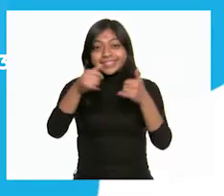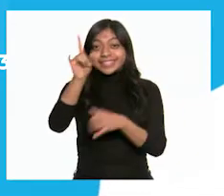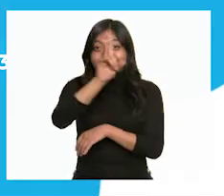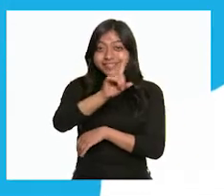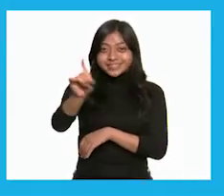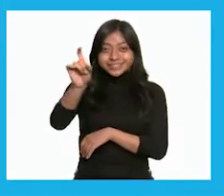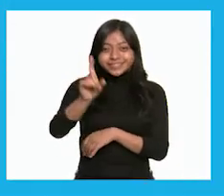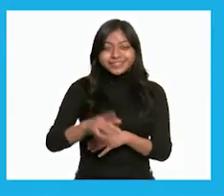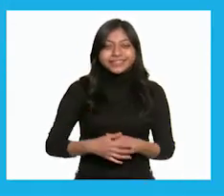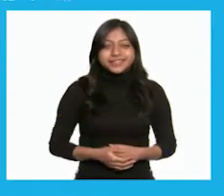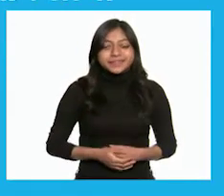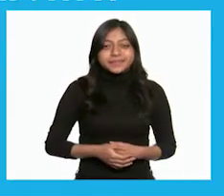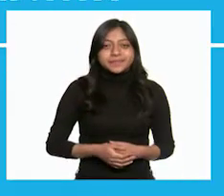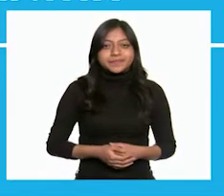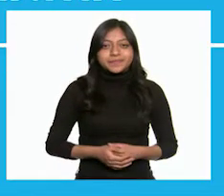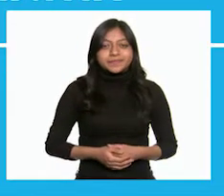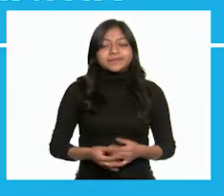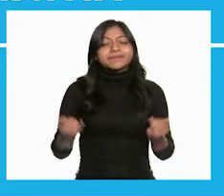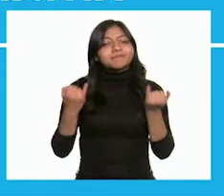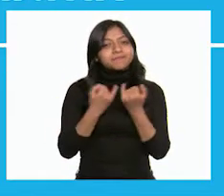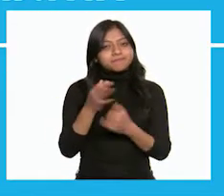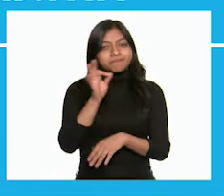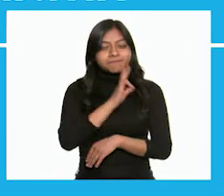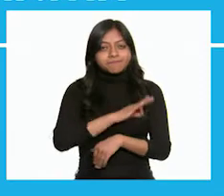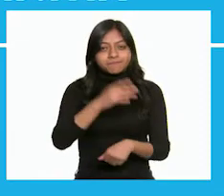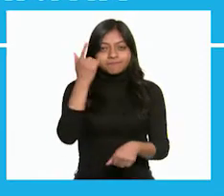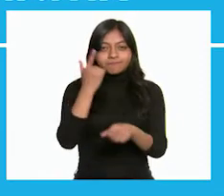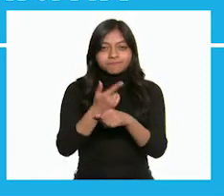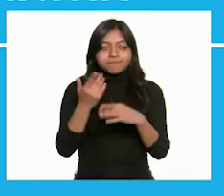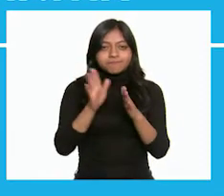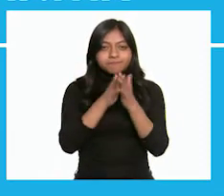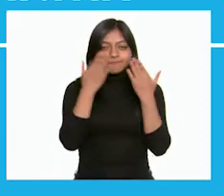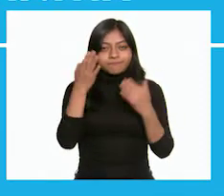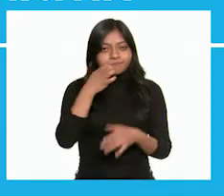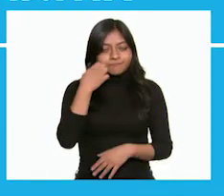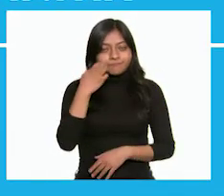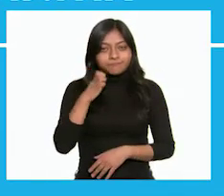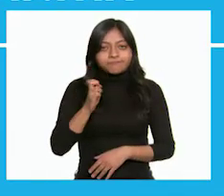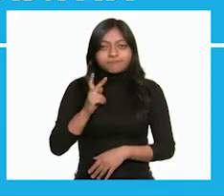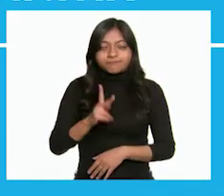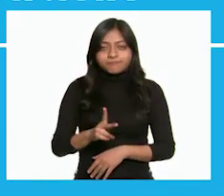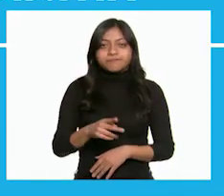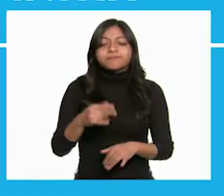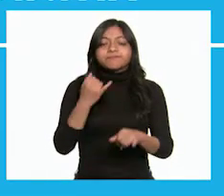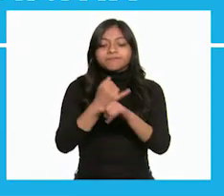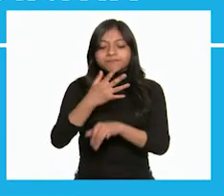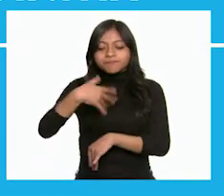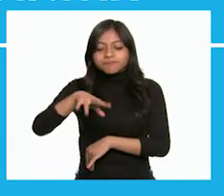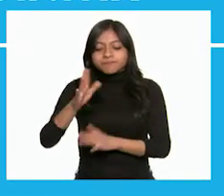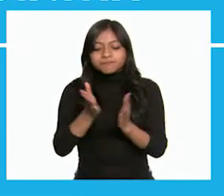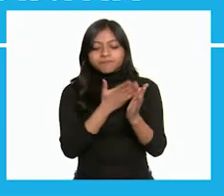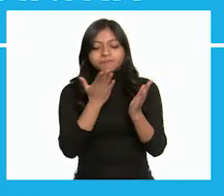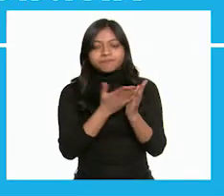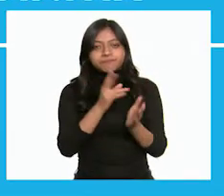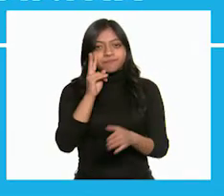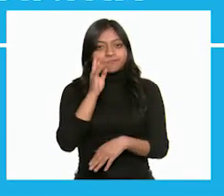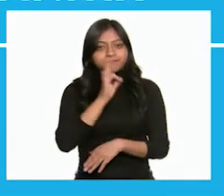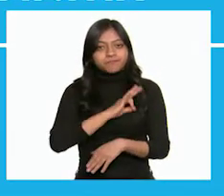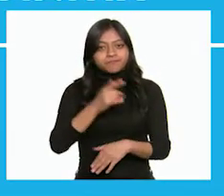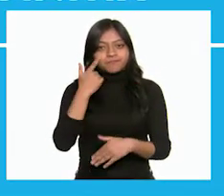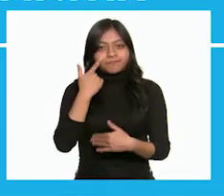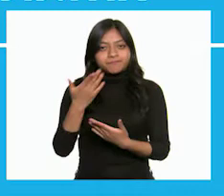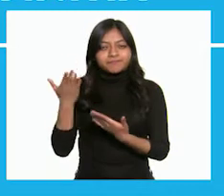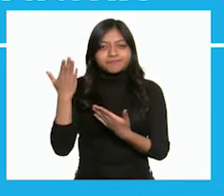líneas! También puedes encontrar los libros de texto en la página conaliteg